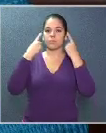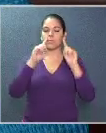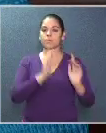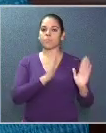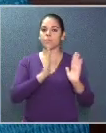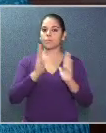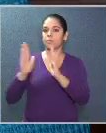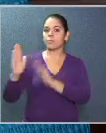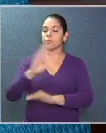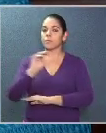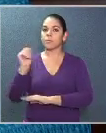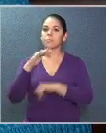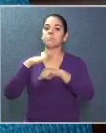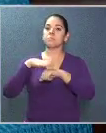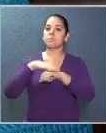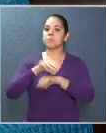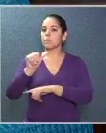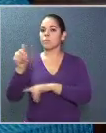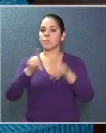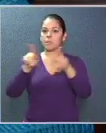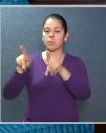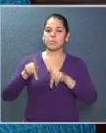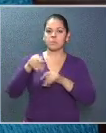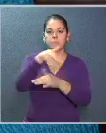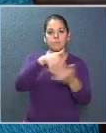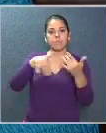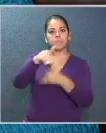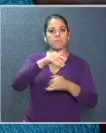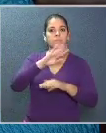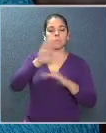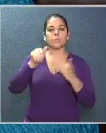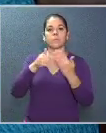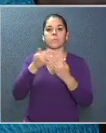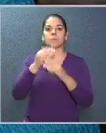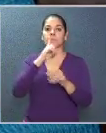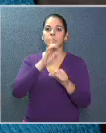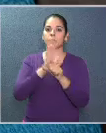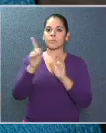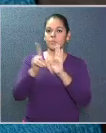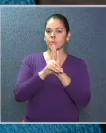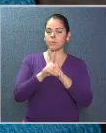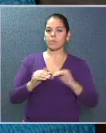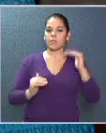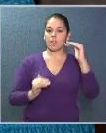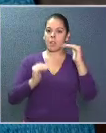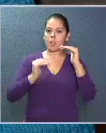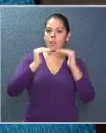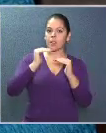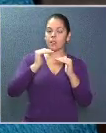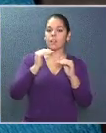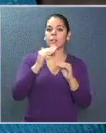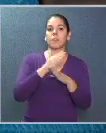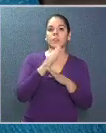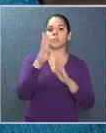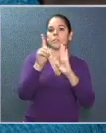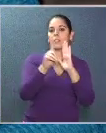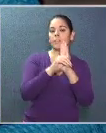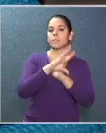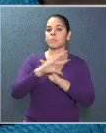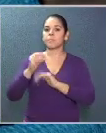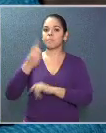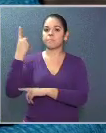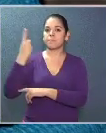permitir a los demás el ejercicio de todos sus derechos. El equilibrio entre derechos y